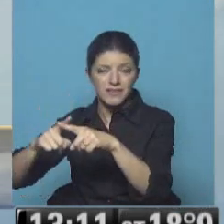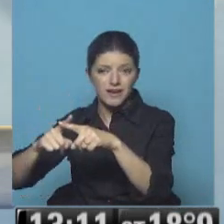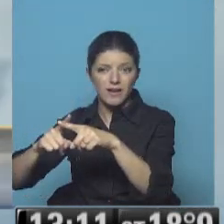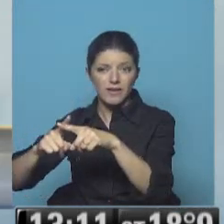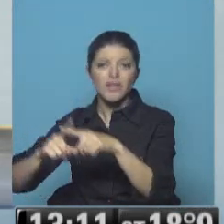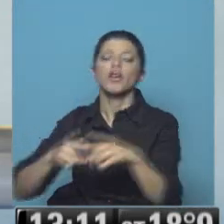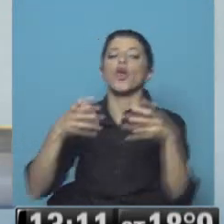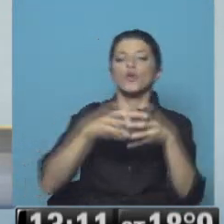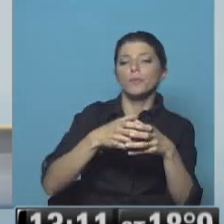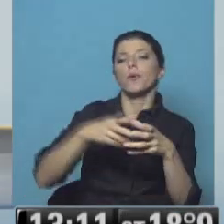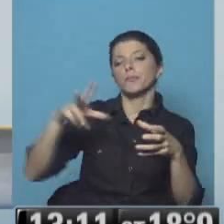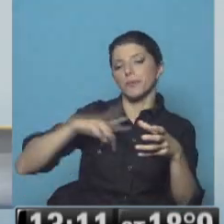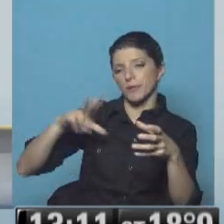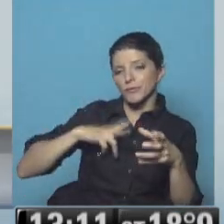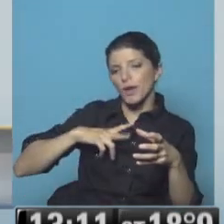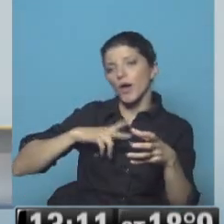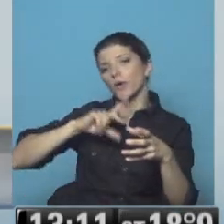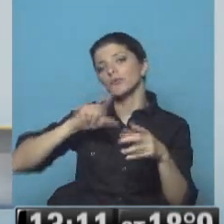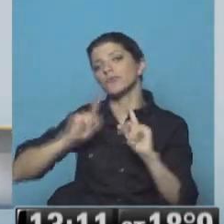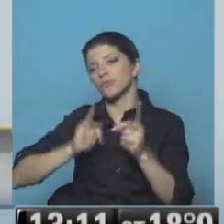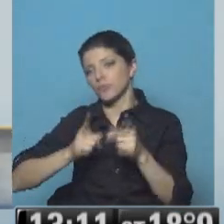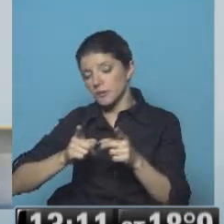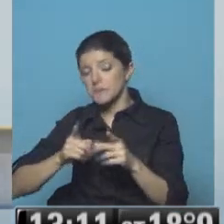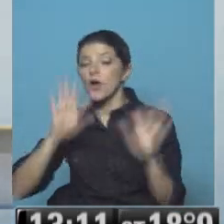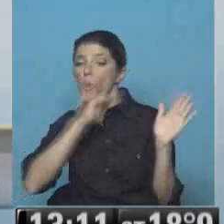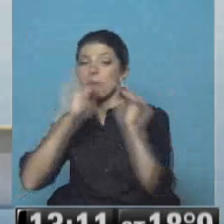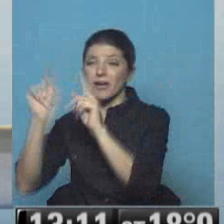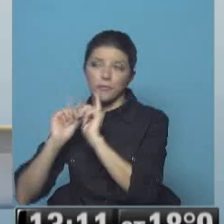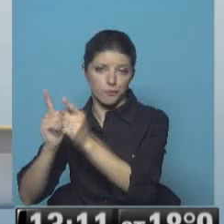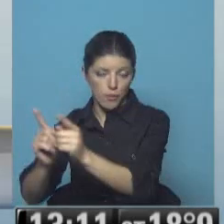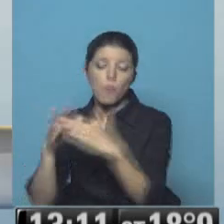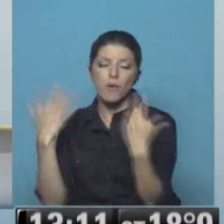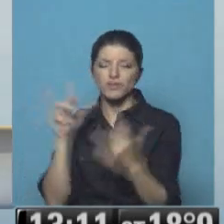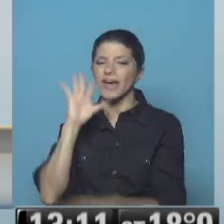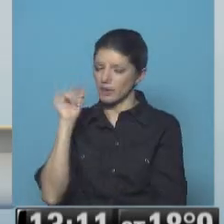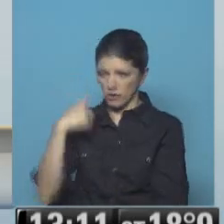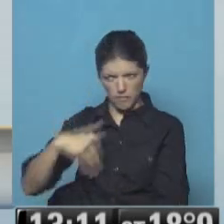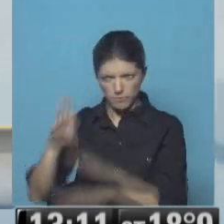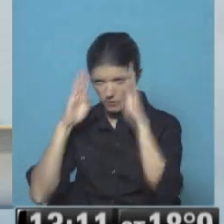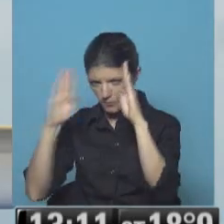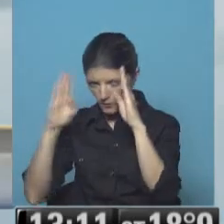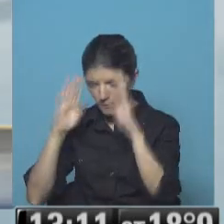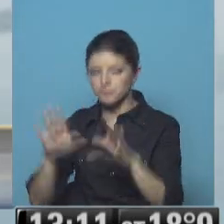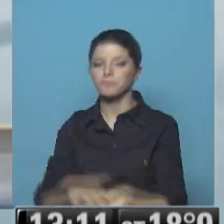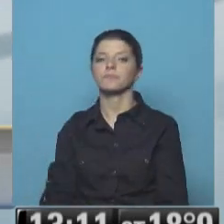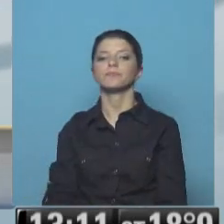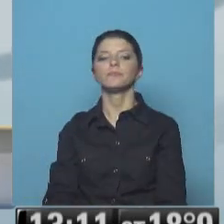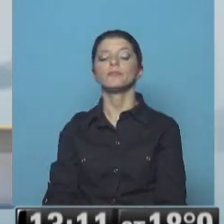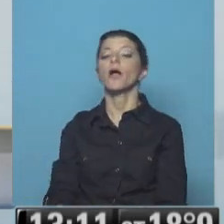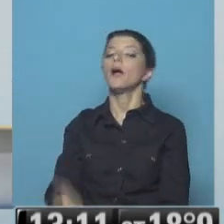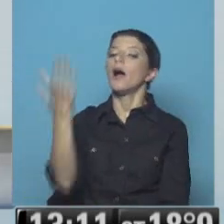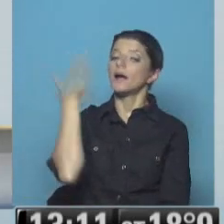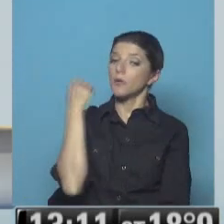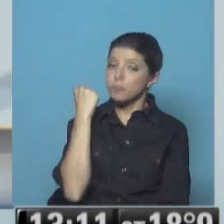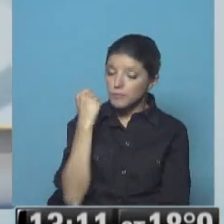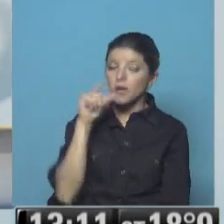liberales neoliberales conservadores así que una figura por supuesto para seguir de cerca les decía al comienzo del programa que Raúl